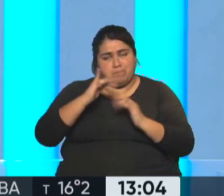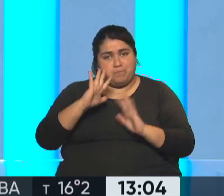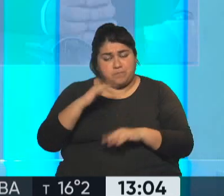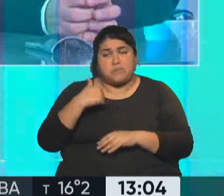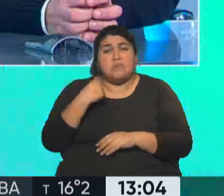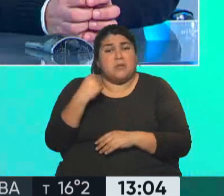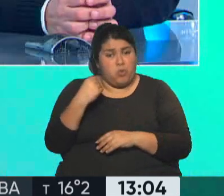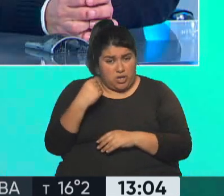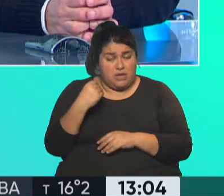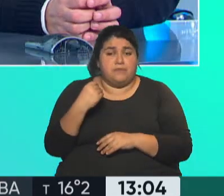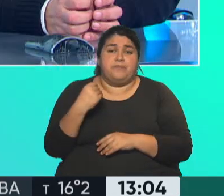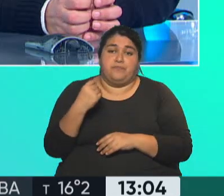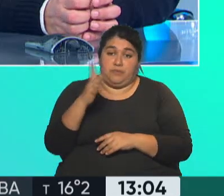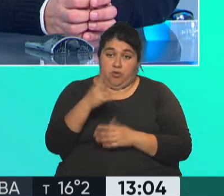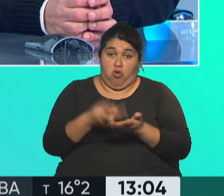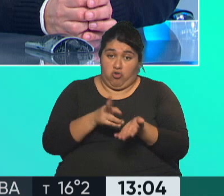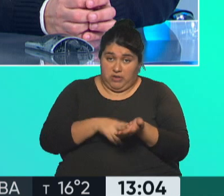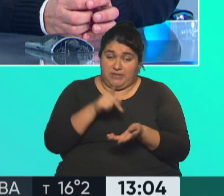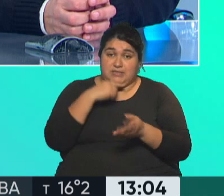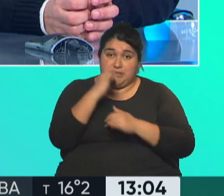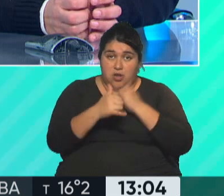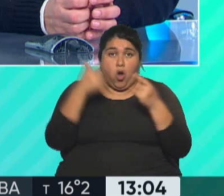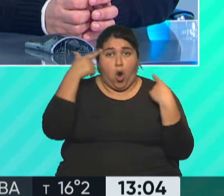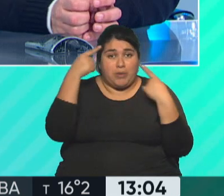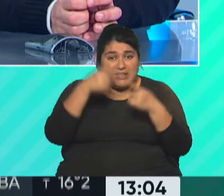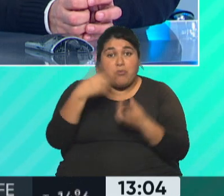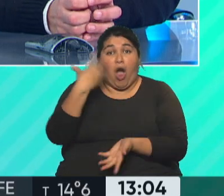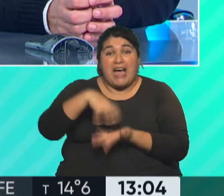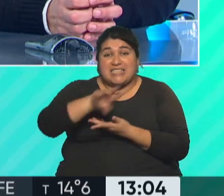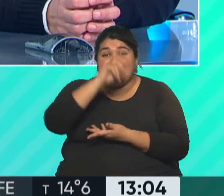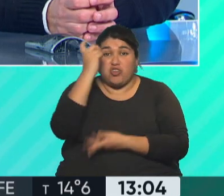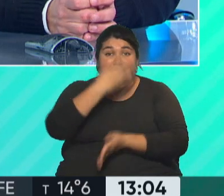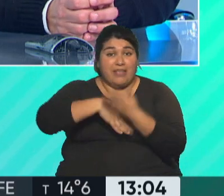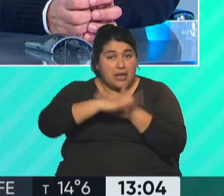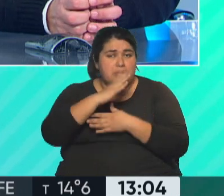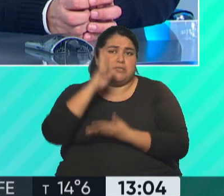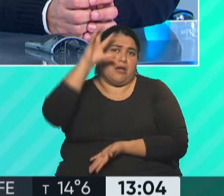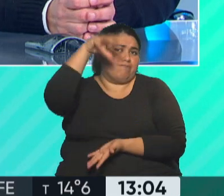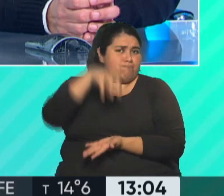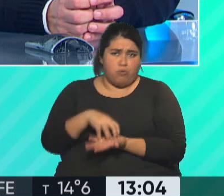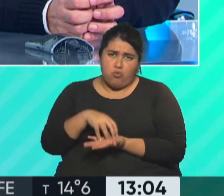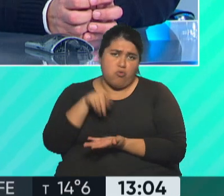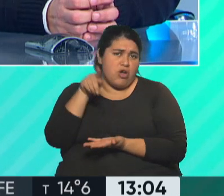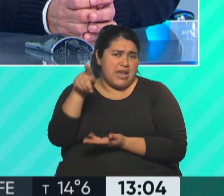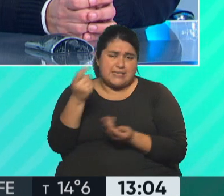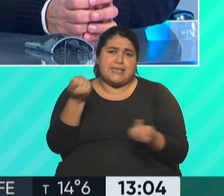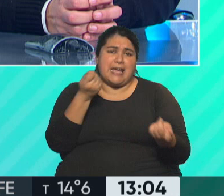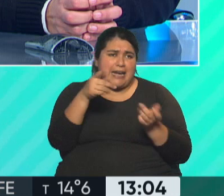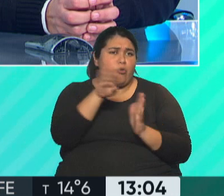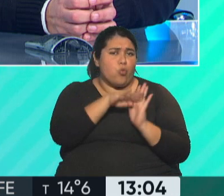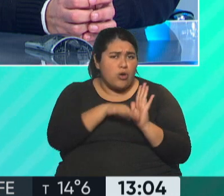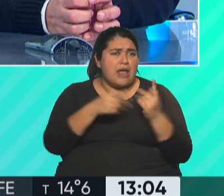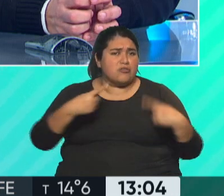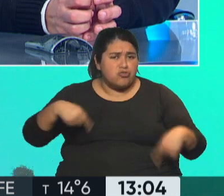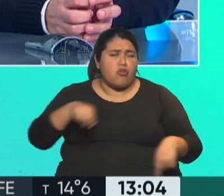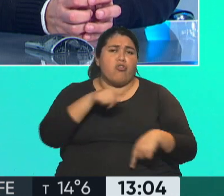primer lugar, ratificar el interés y el objetivo de la Agencia Nacional de Discapacidad, que es el órgano que regula toda la tramitación